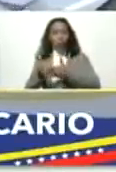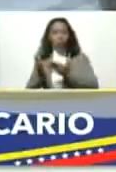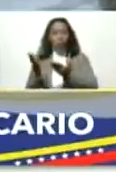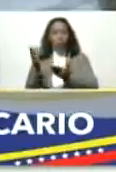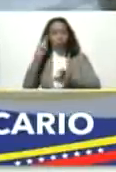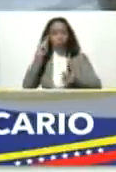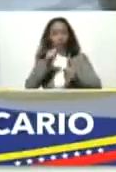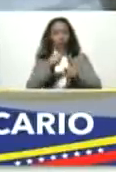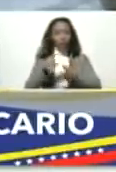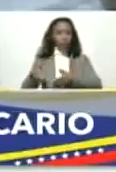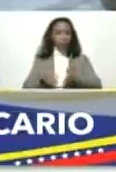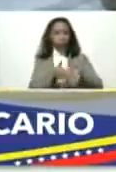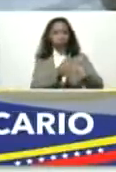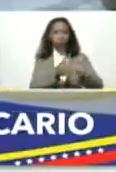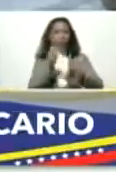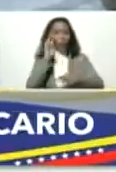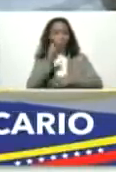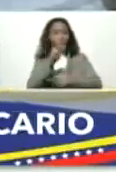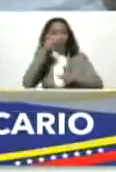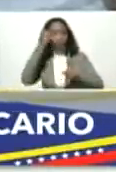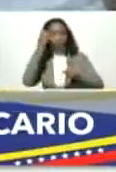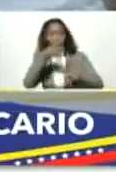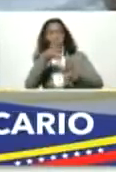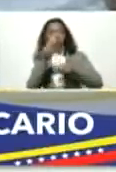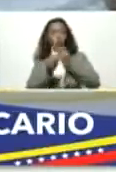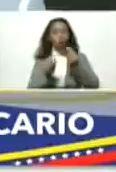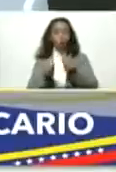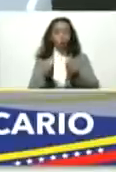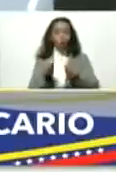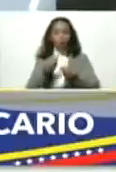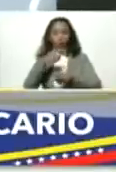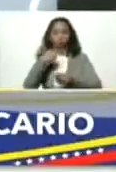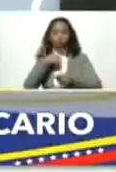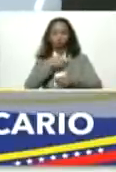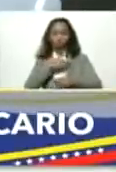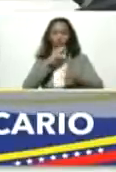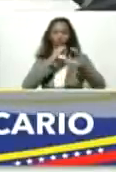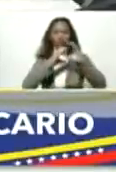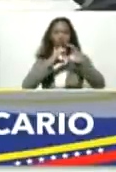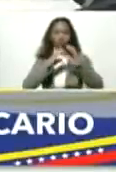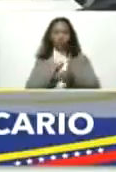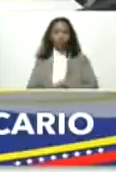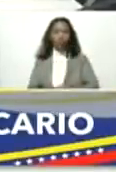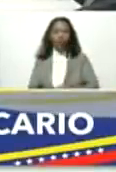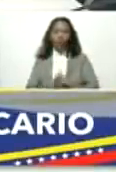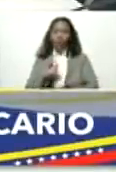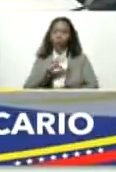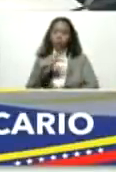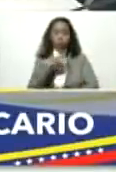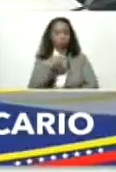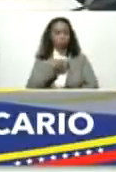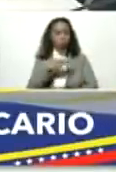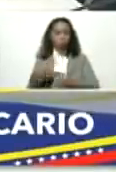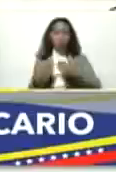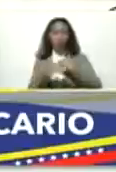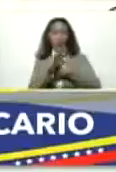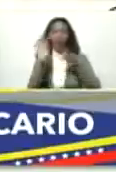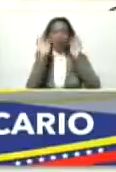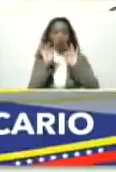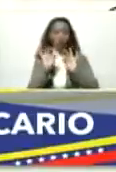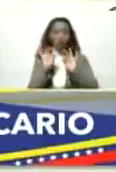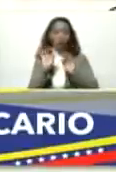dirección. Viendo, por supuesto, el impacto, como lo hemos conversado, no podemos salir de una forma